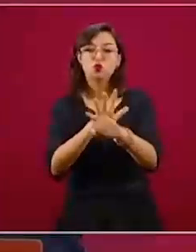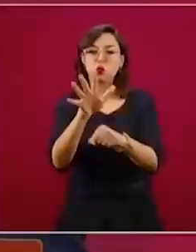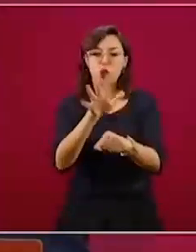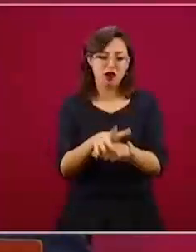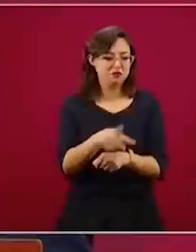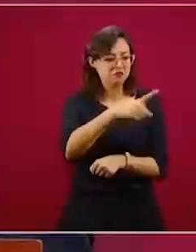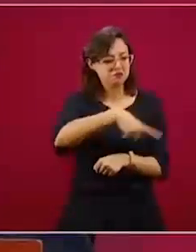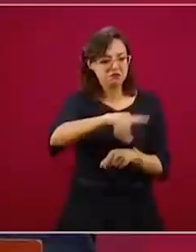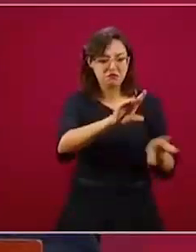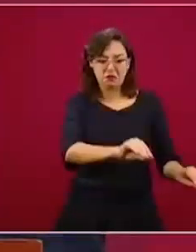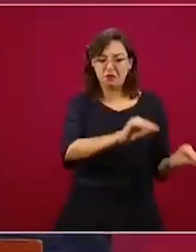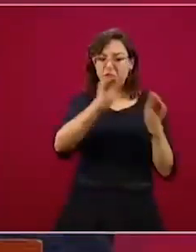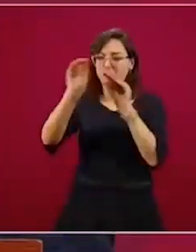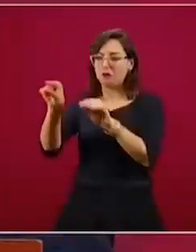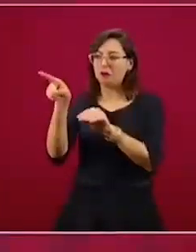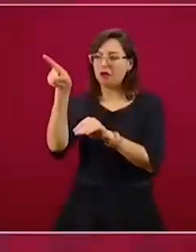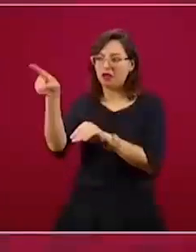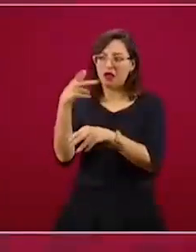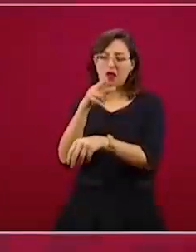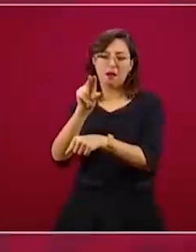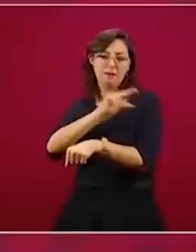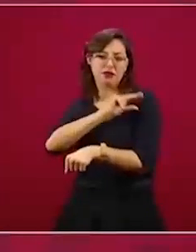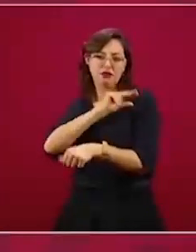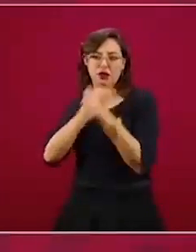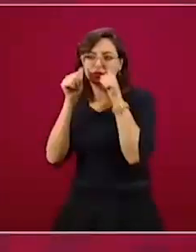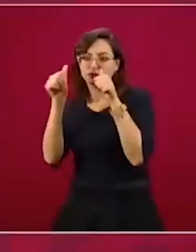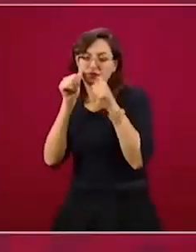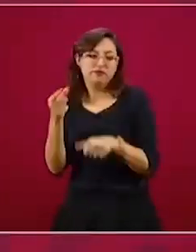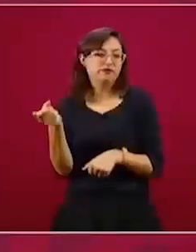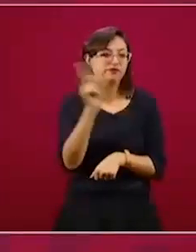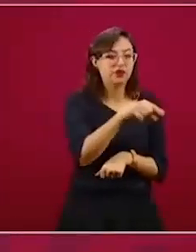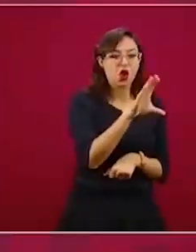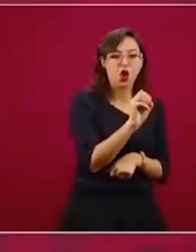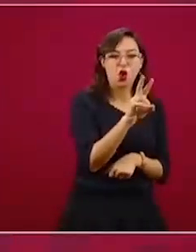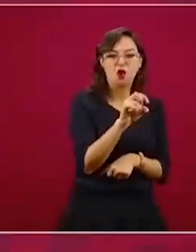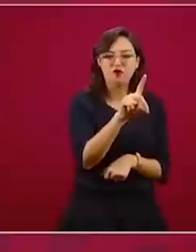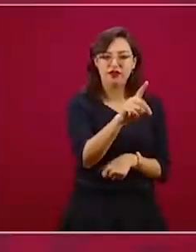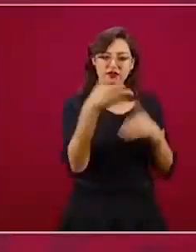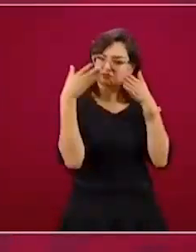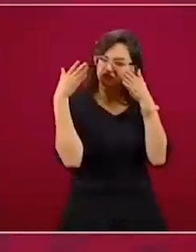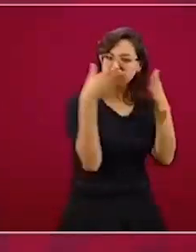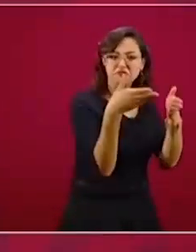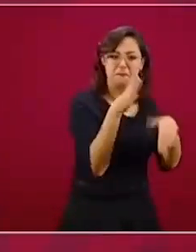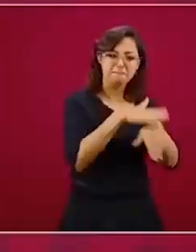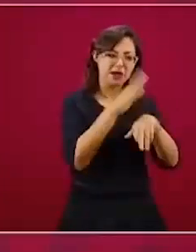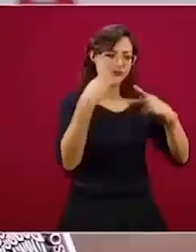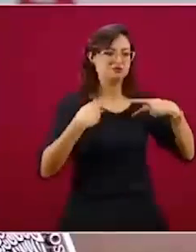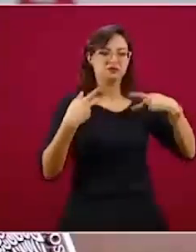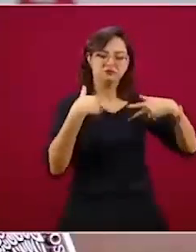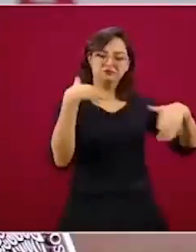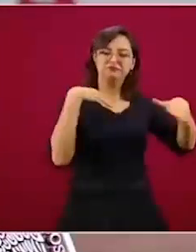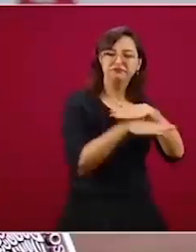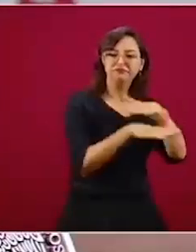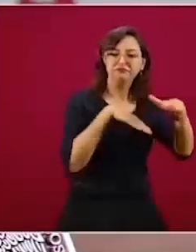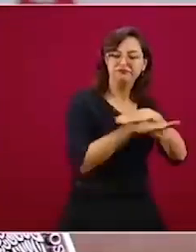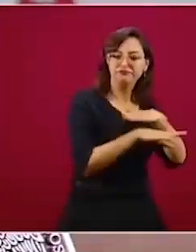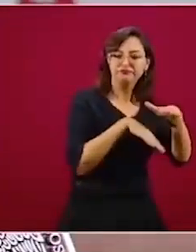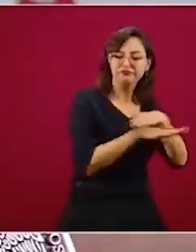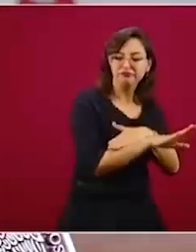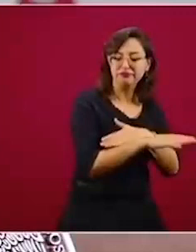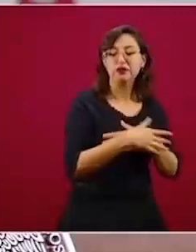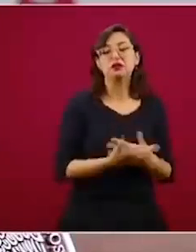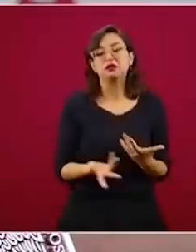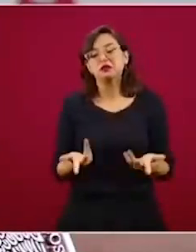eso tuvo entonces un gran beneficio. Se trabajó en los hospitales privados, como lo reportamos en su momento, en diferentes intervenciones,